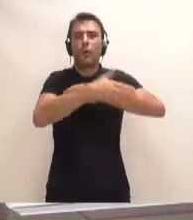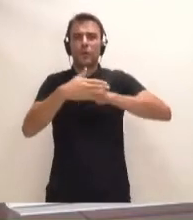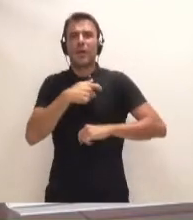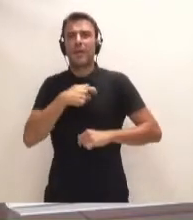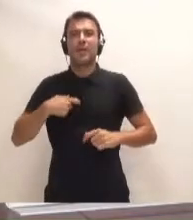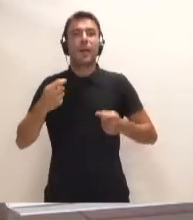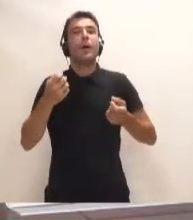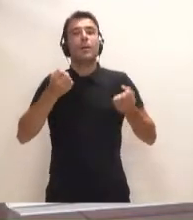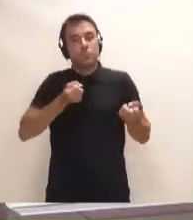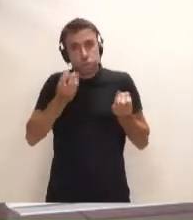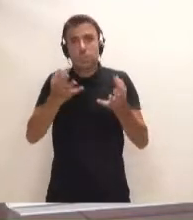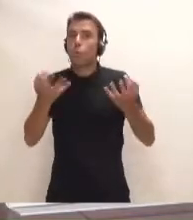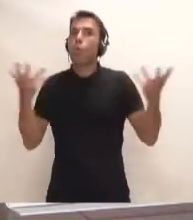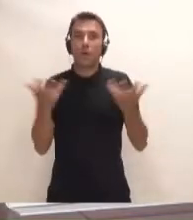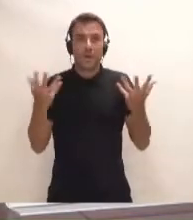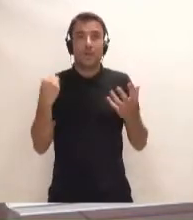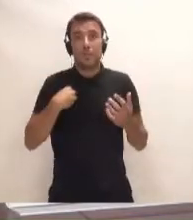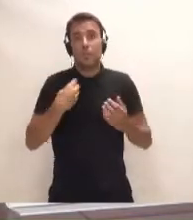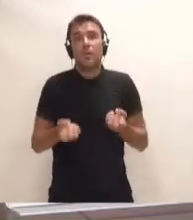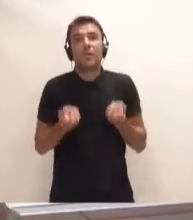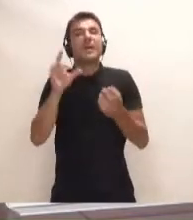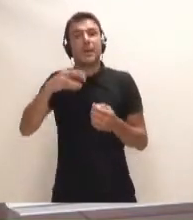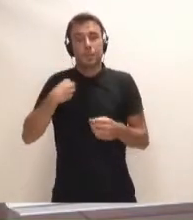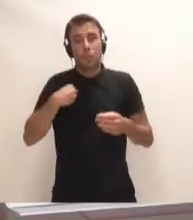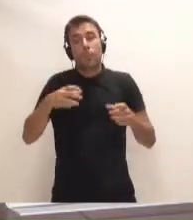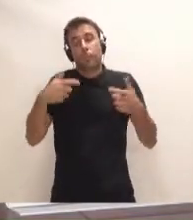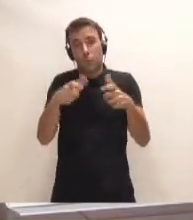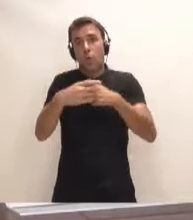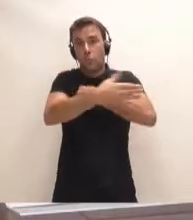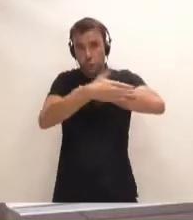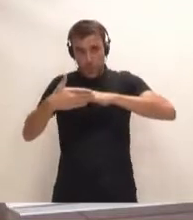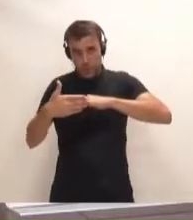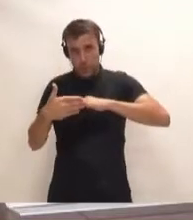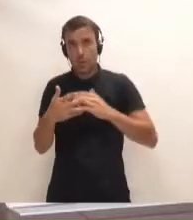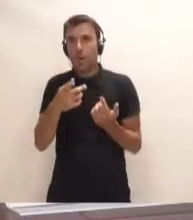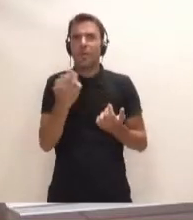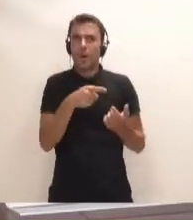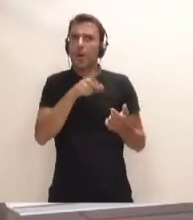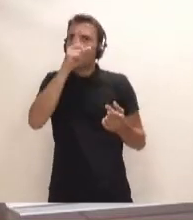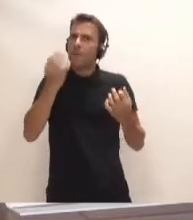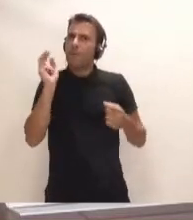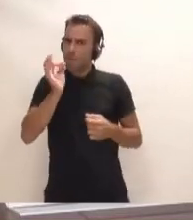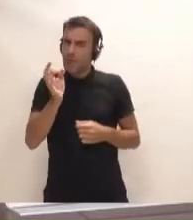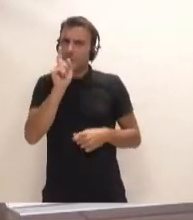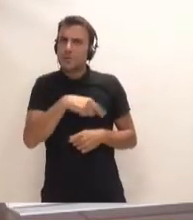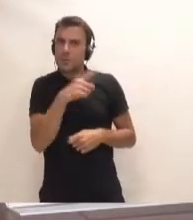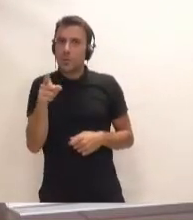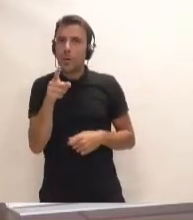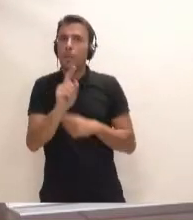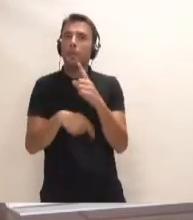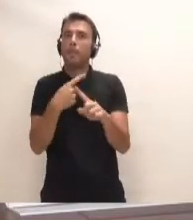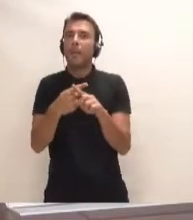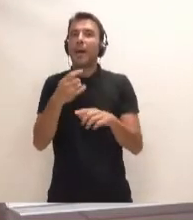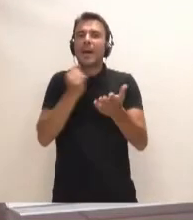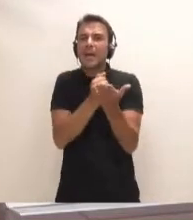por la autoridad portuaria. Pues tendremos que conocer si esto es cierto y a la vez tendremos que saber quiénes tienen los intereses puestos